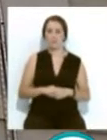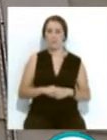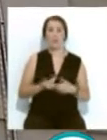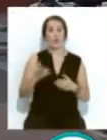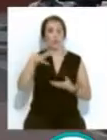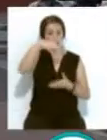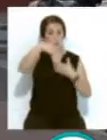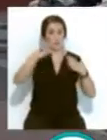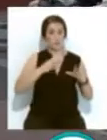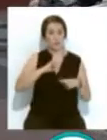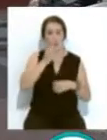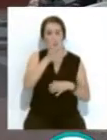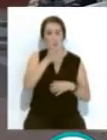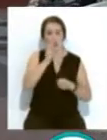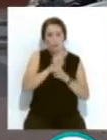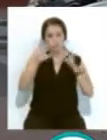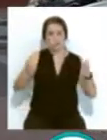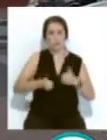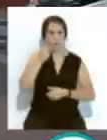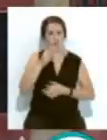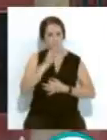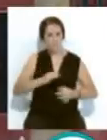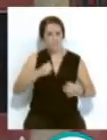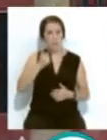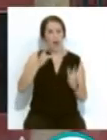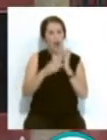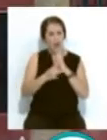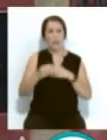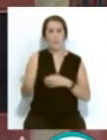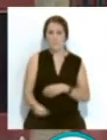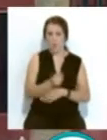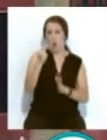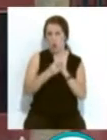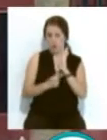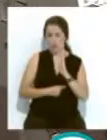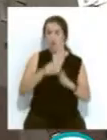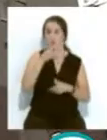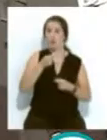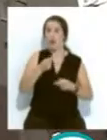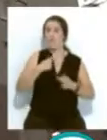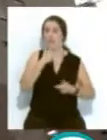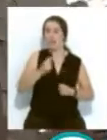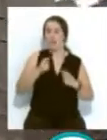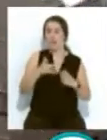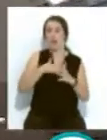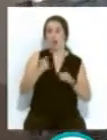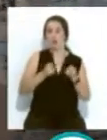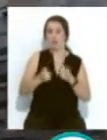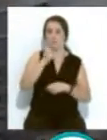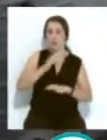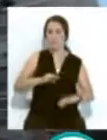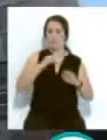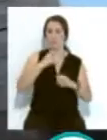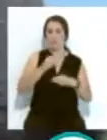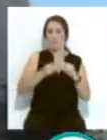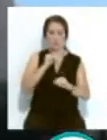permitirán una distribución del agua con mayores garantías, más calidad y mejores condiciones... ...dado que facilitan un control mucho más preciso